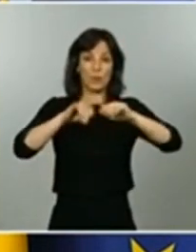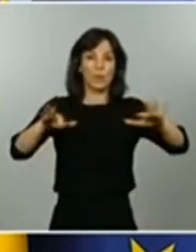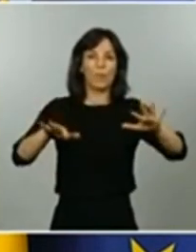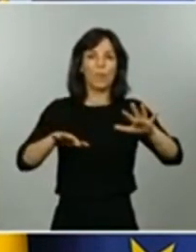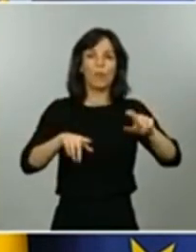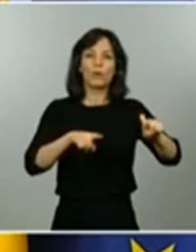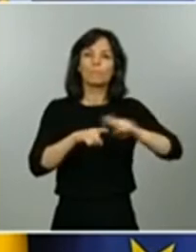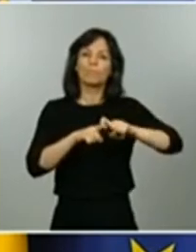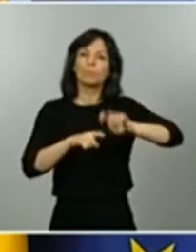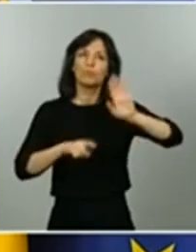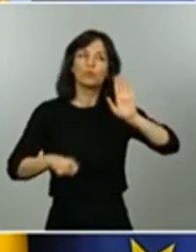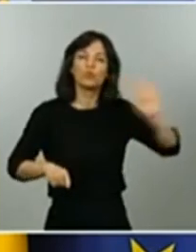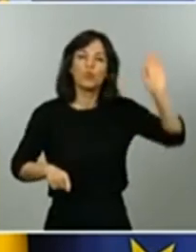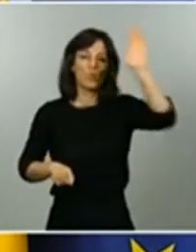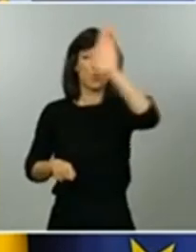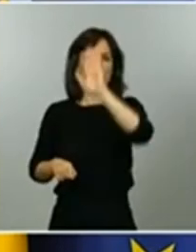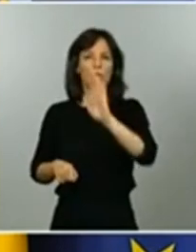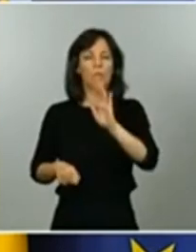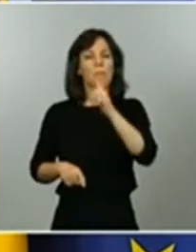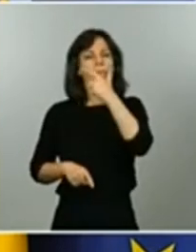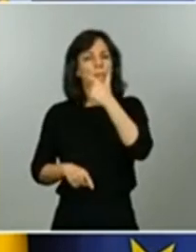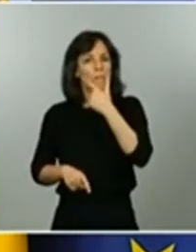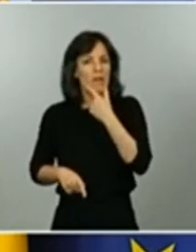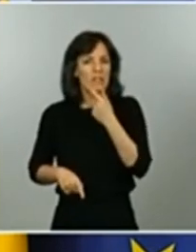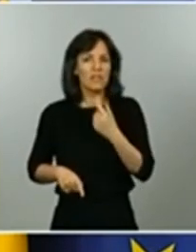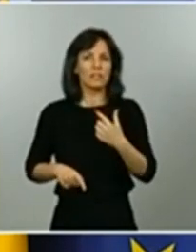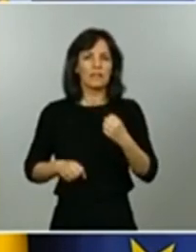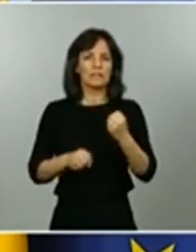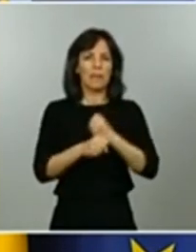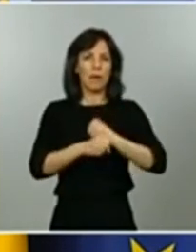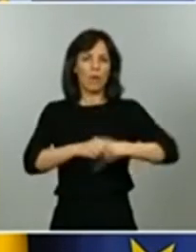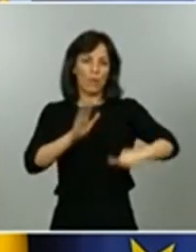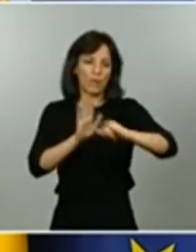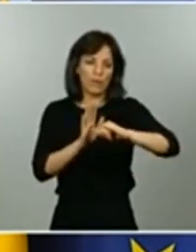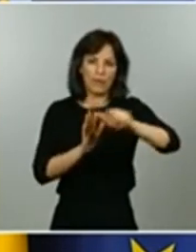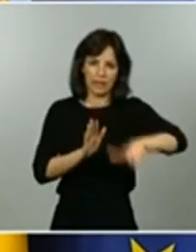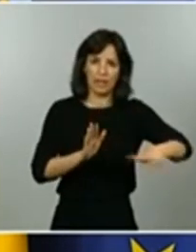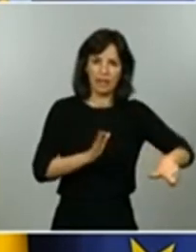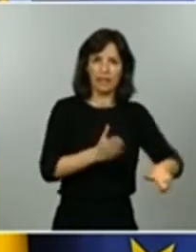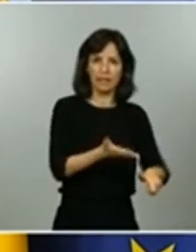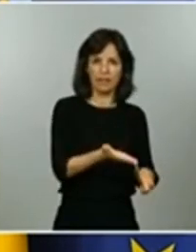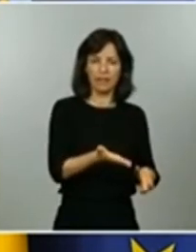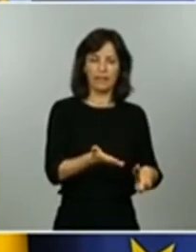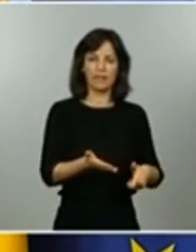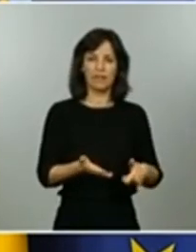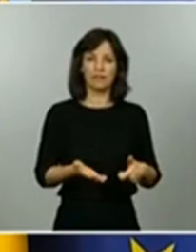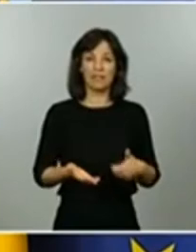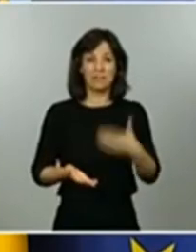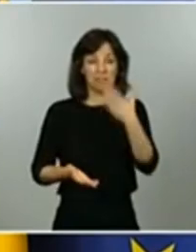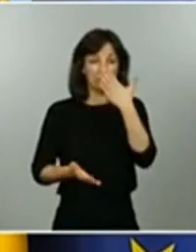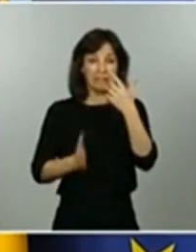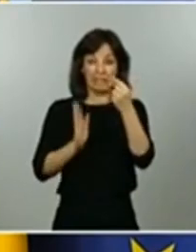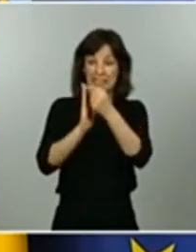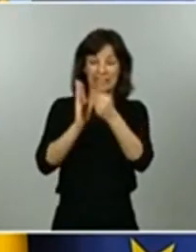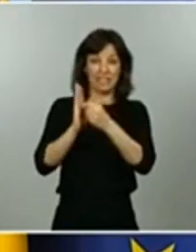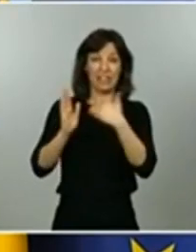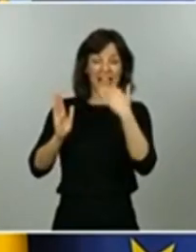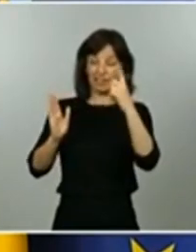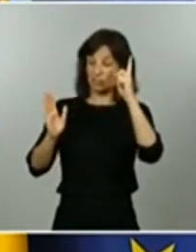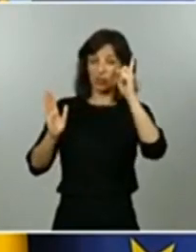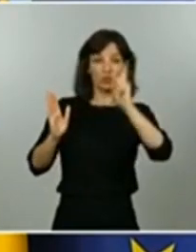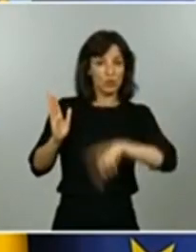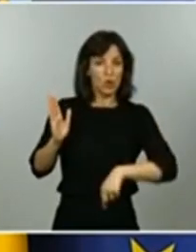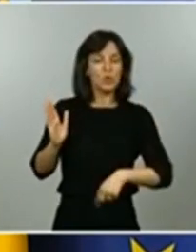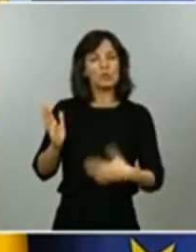facilitan o permiten un trabajo mucho más cercano con toda la población en los que casi todos los criterios son relativamente